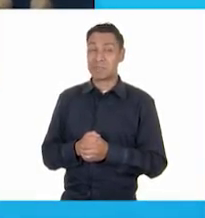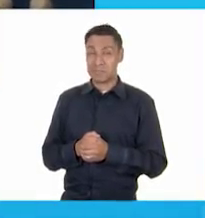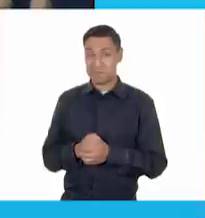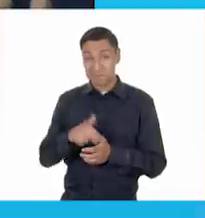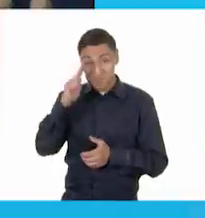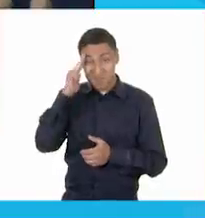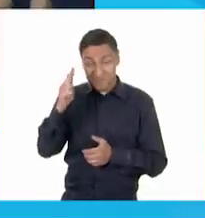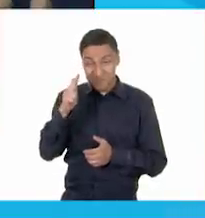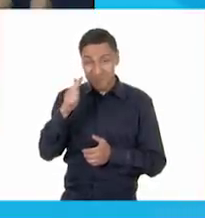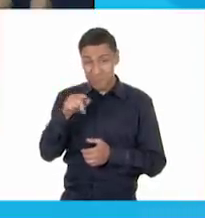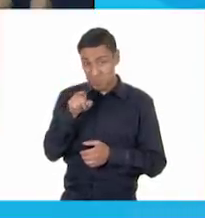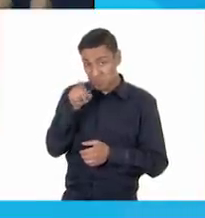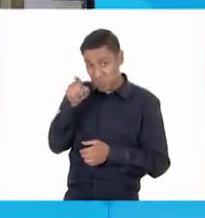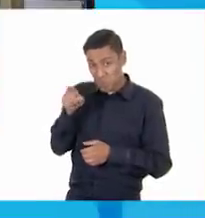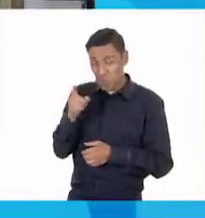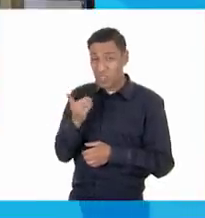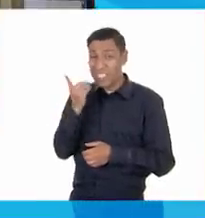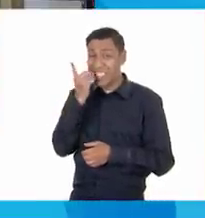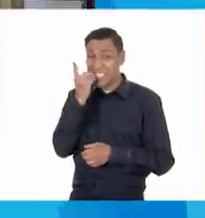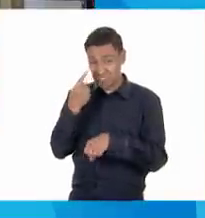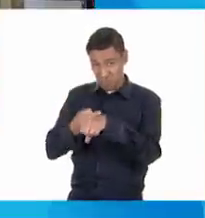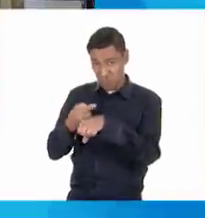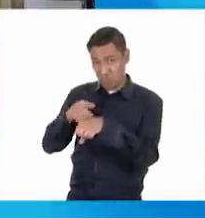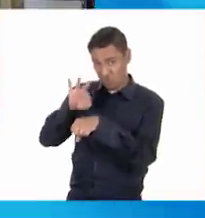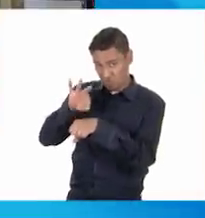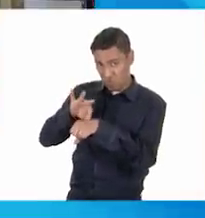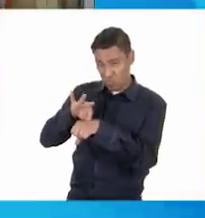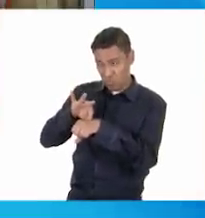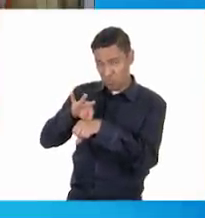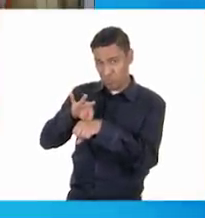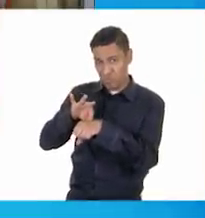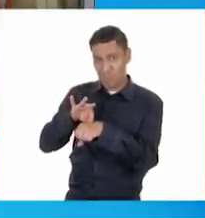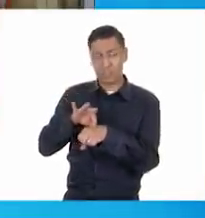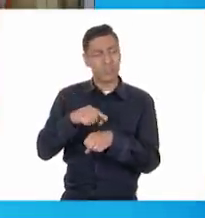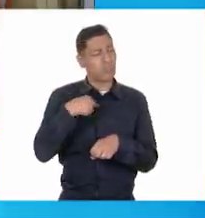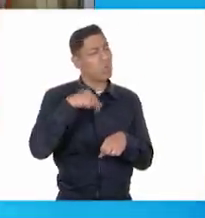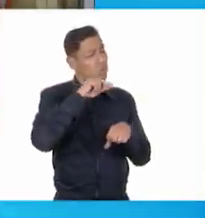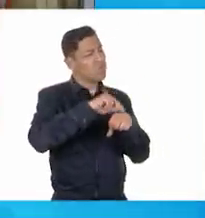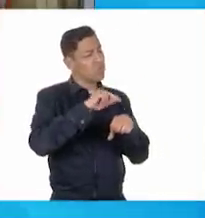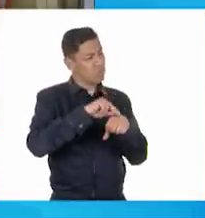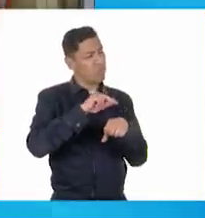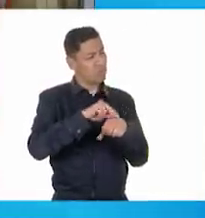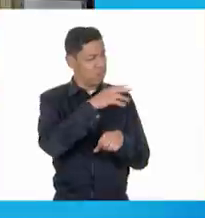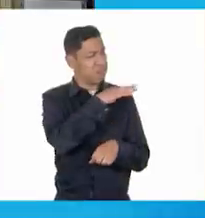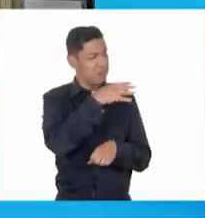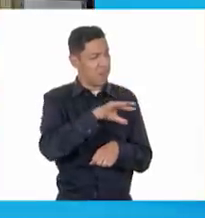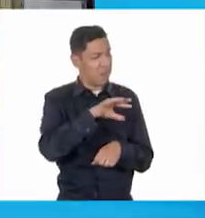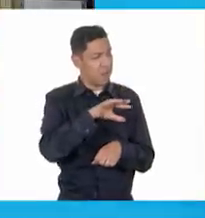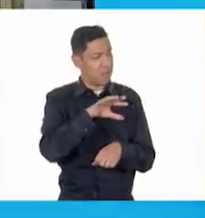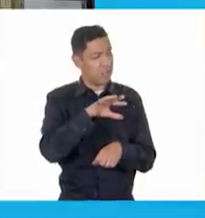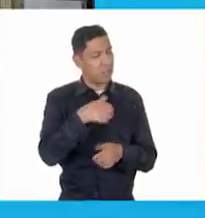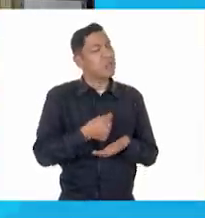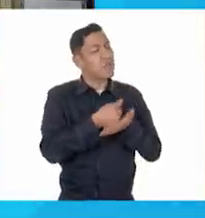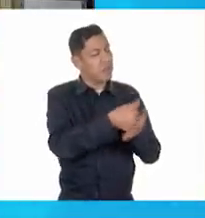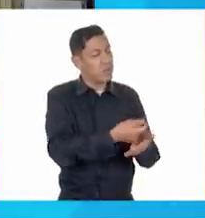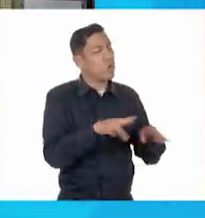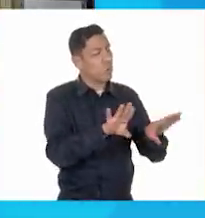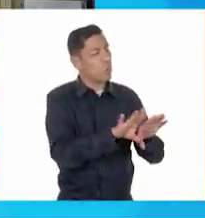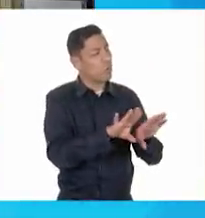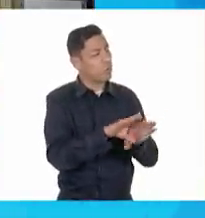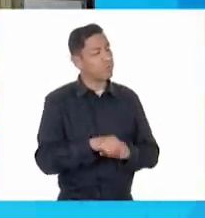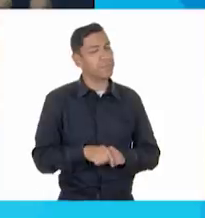¡Hola! ¿Usted es dentista? ¡Hola, muchachito! Soy médico general, pero dime, ¿en qué puedo ayudarte?